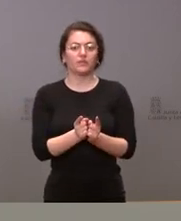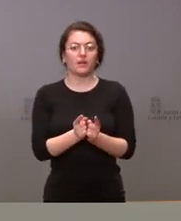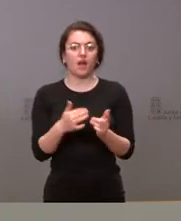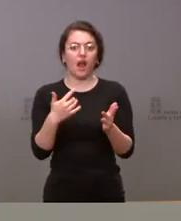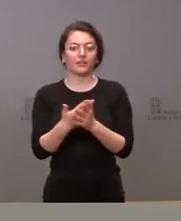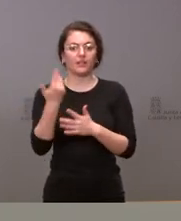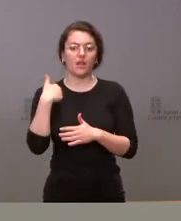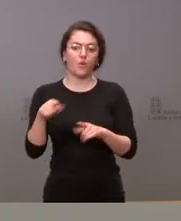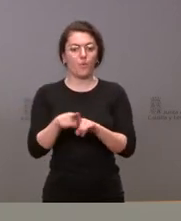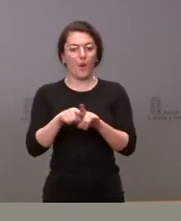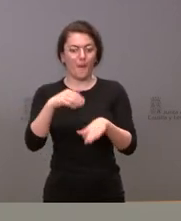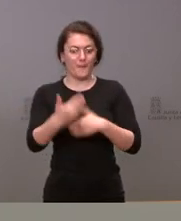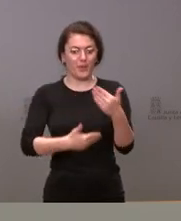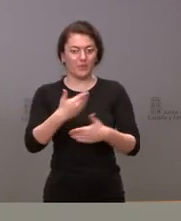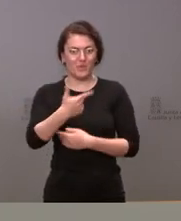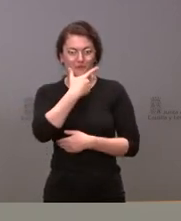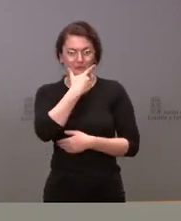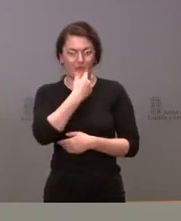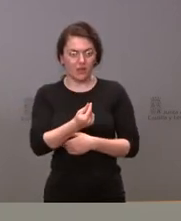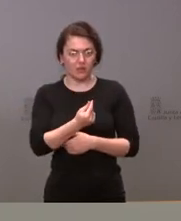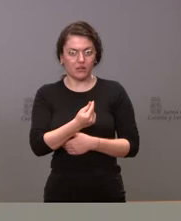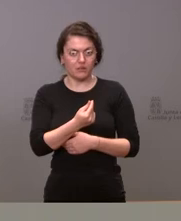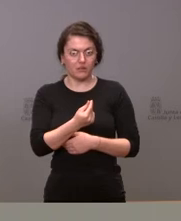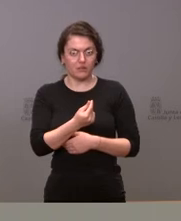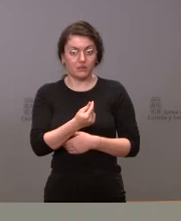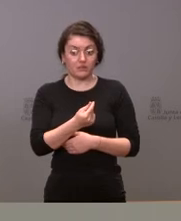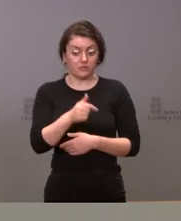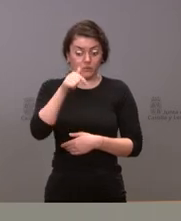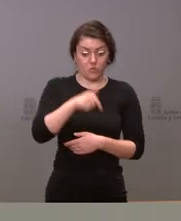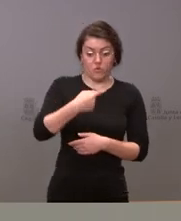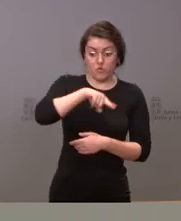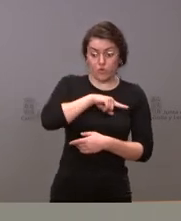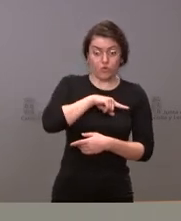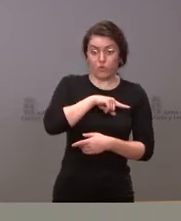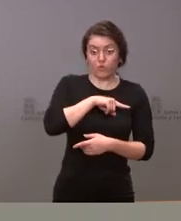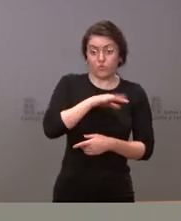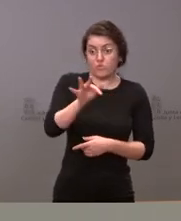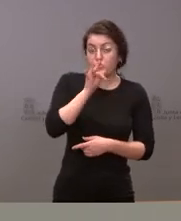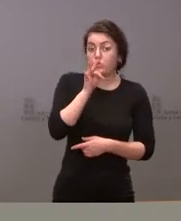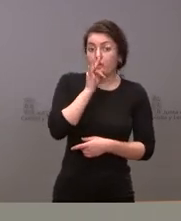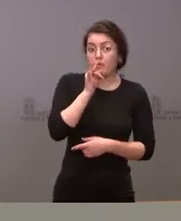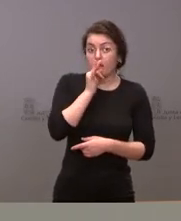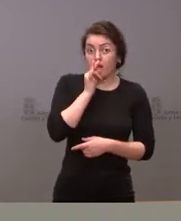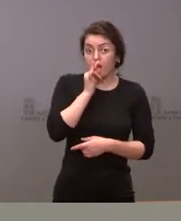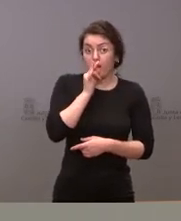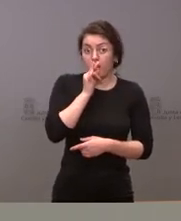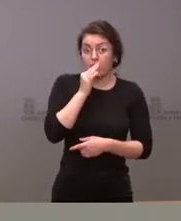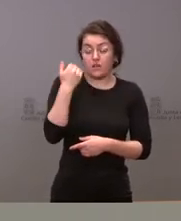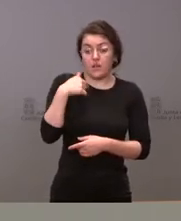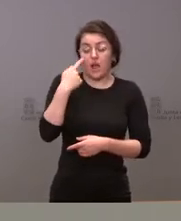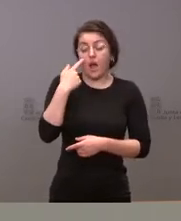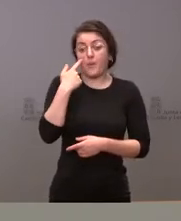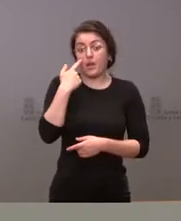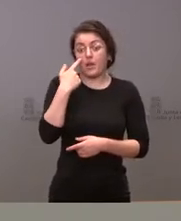procedimientos más simplificados que nosotros a día de hoy todavía no hemos hecho extensivo y analizaremos en ese momento si lo hacemos